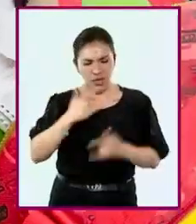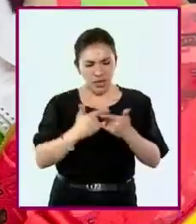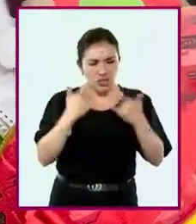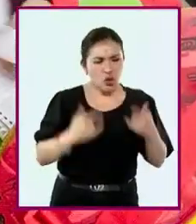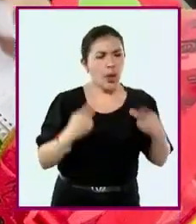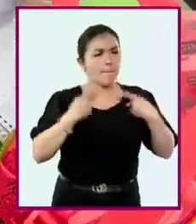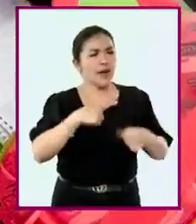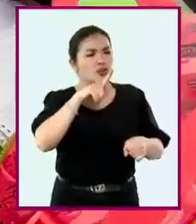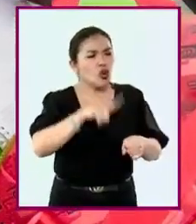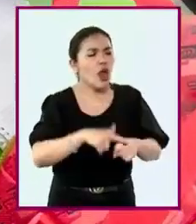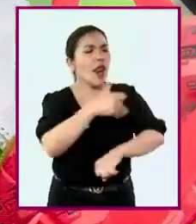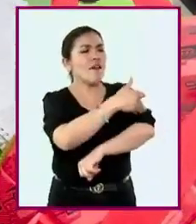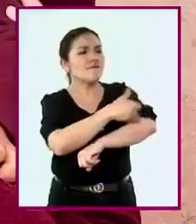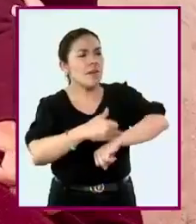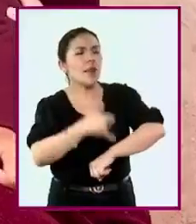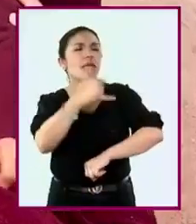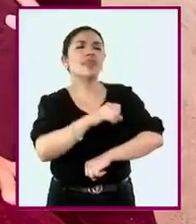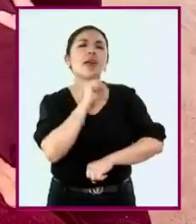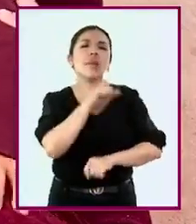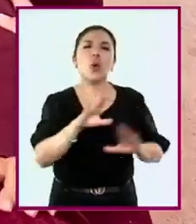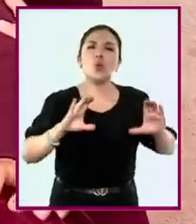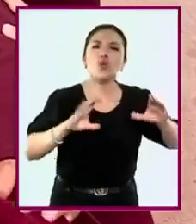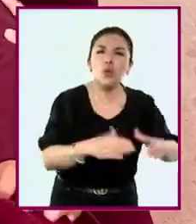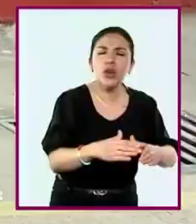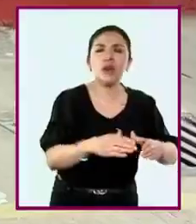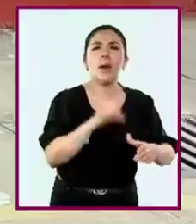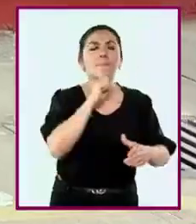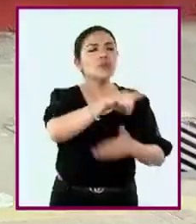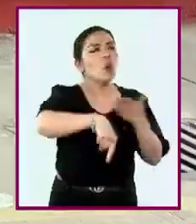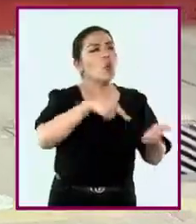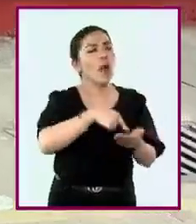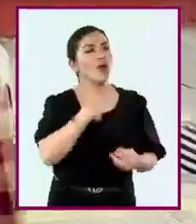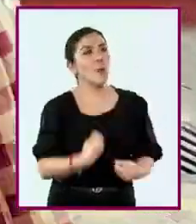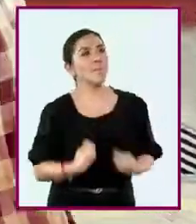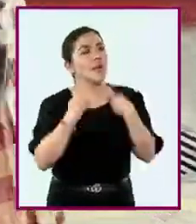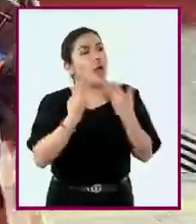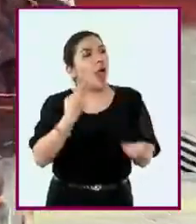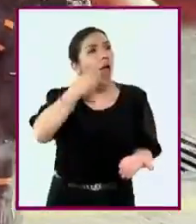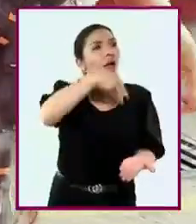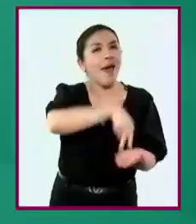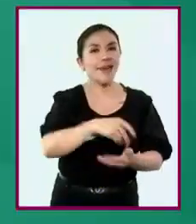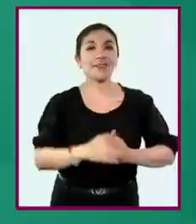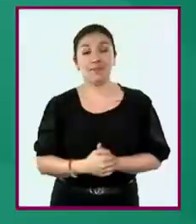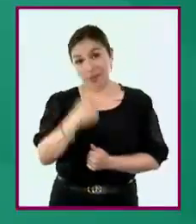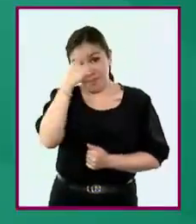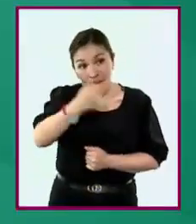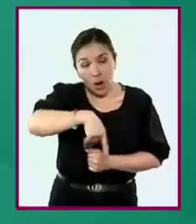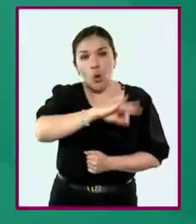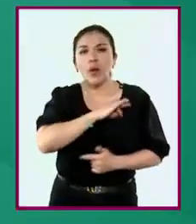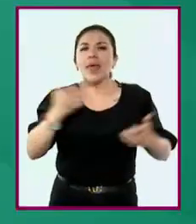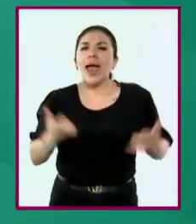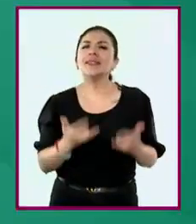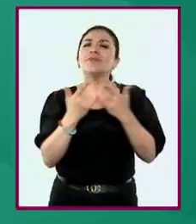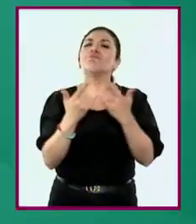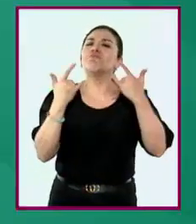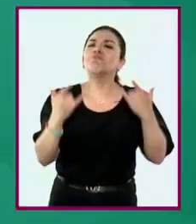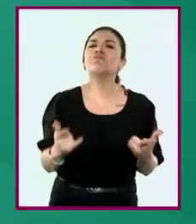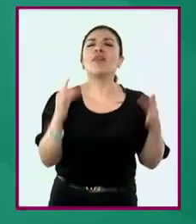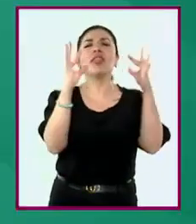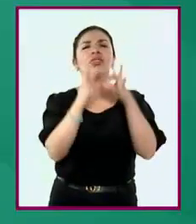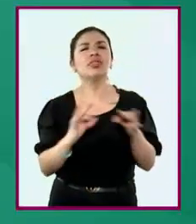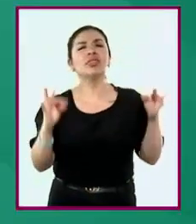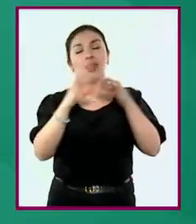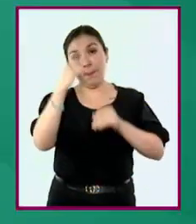personales, familiares y comunitarias y del lugar donde viven, para elaborar relatos